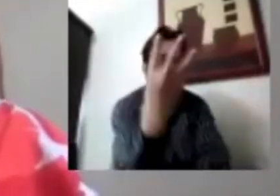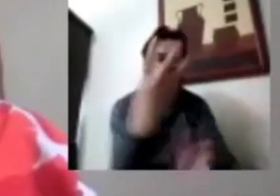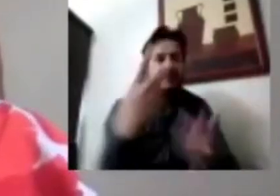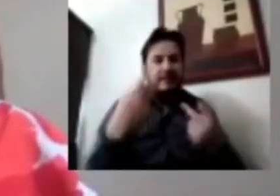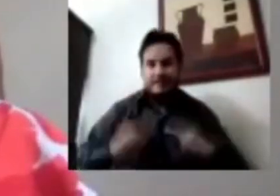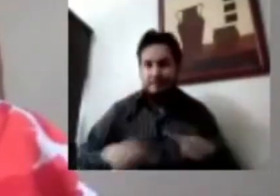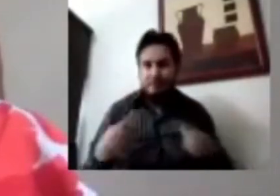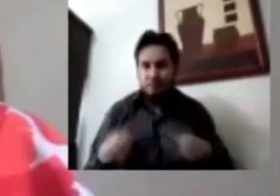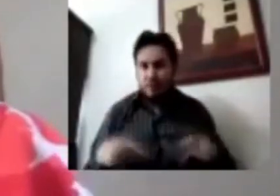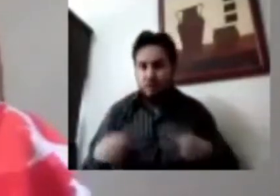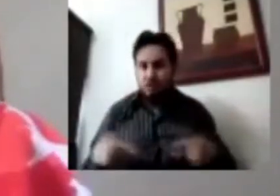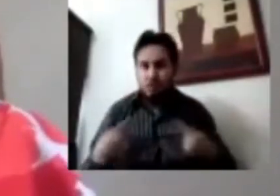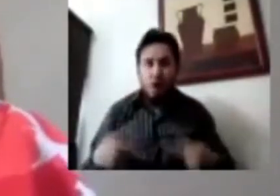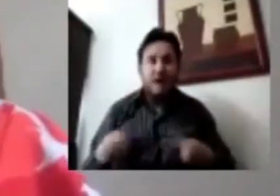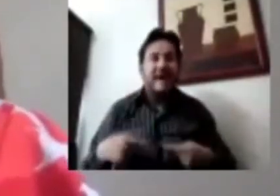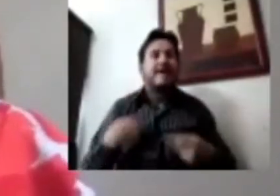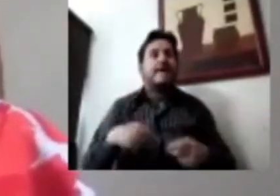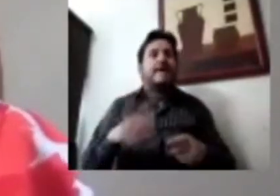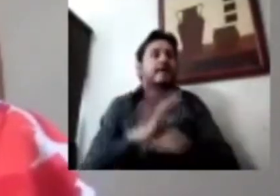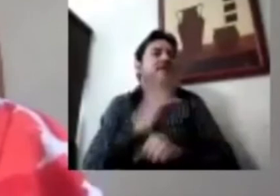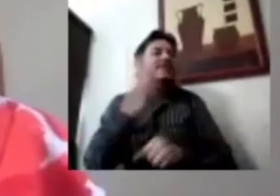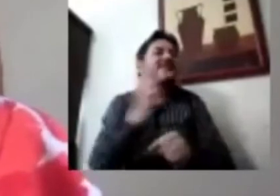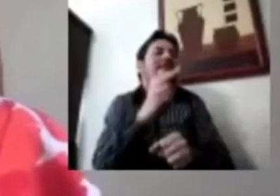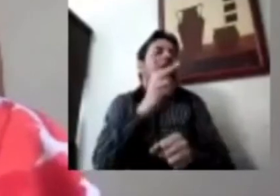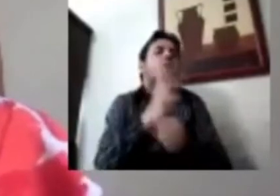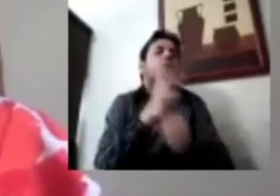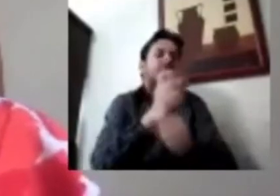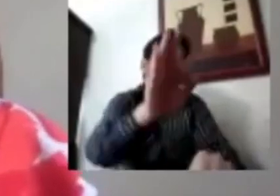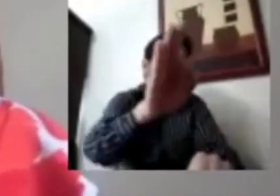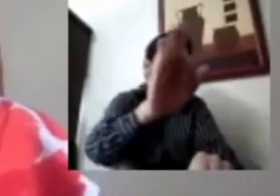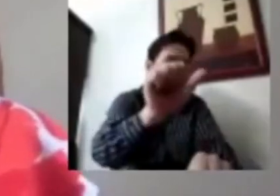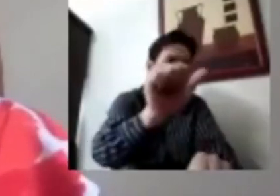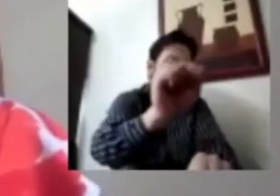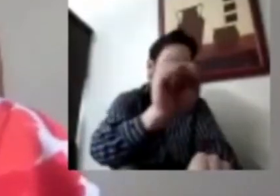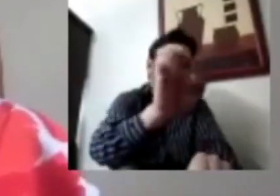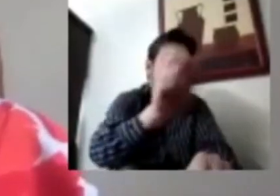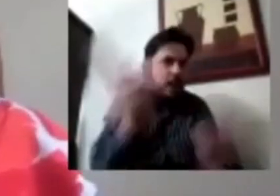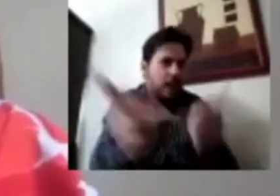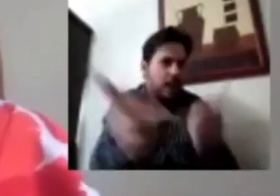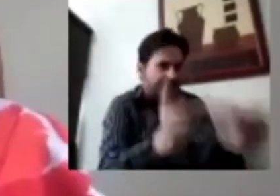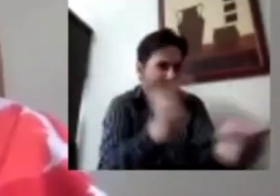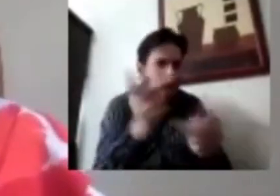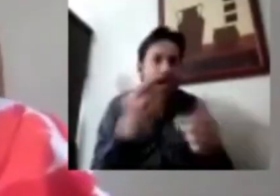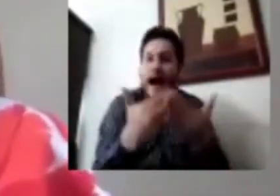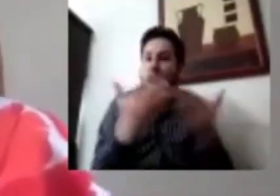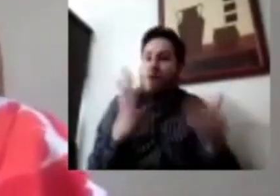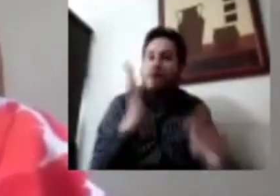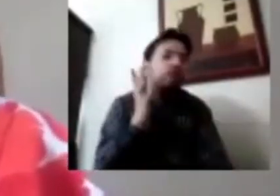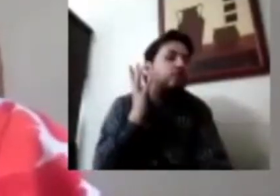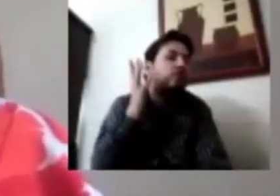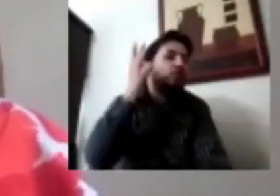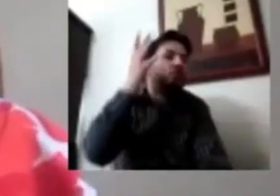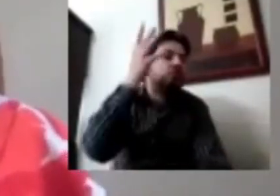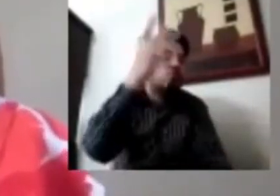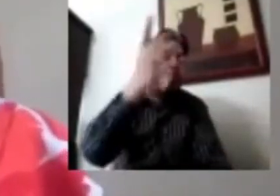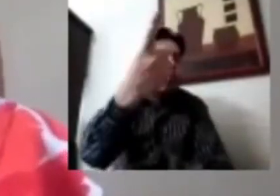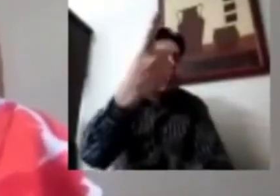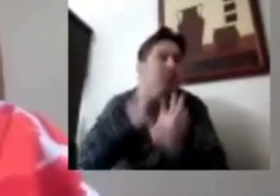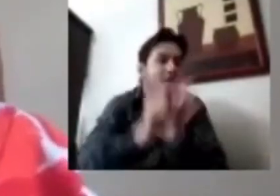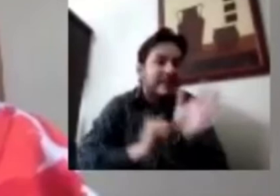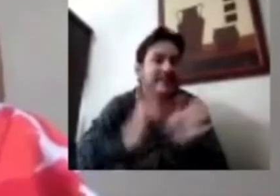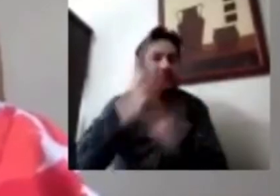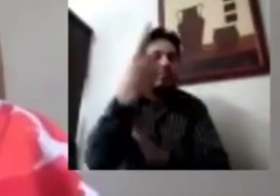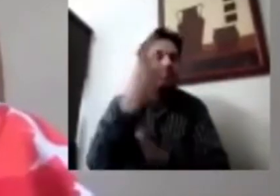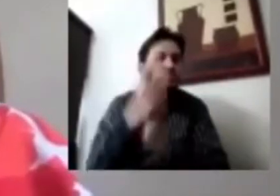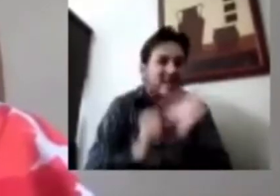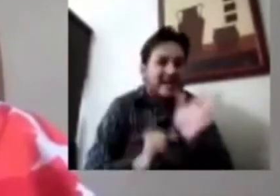hizo durante la segunda fase de la pandemia, y la vamos a estar llevando a cabo en un futuro mes a mes, pero los resultados que les presento hoy